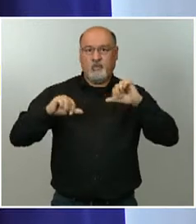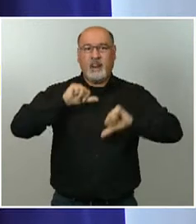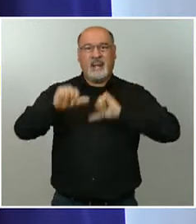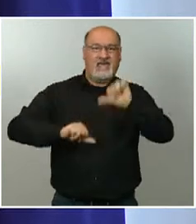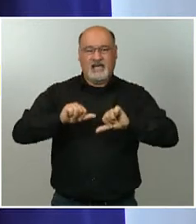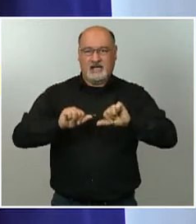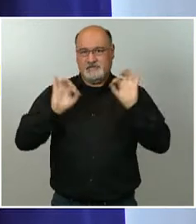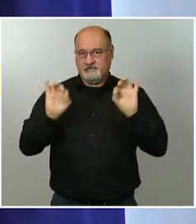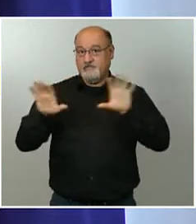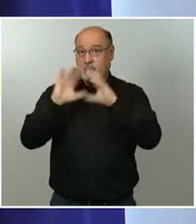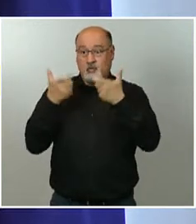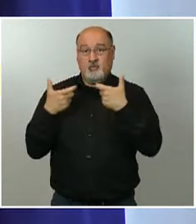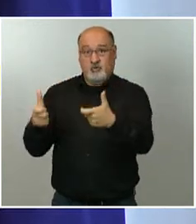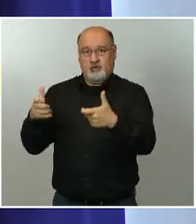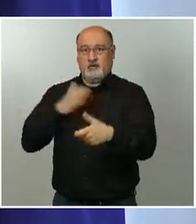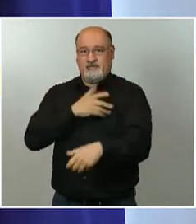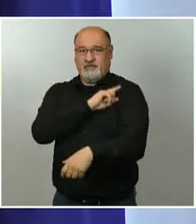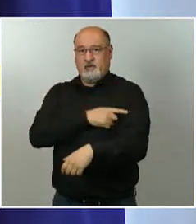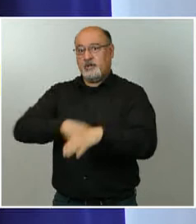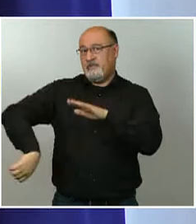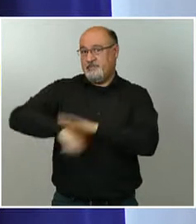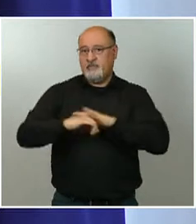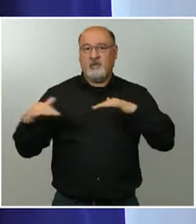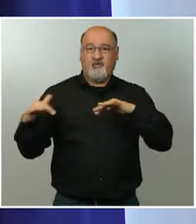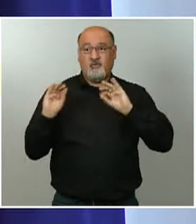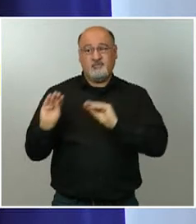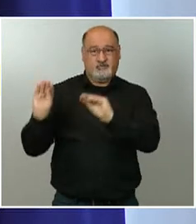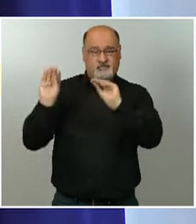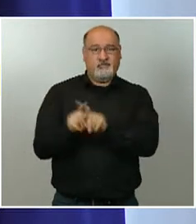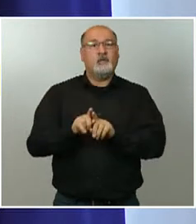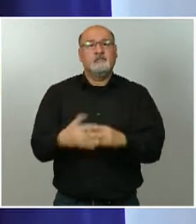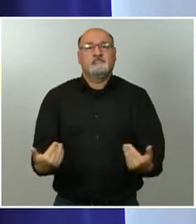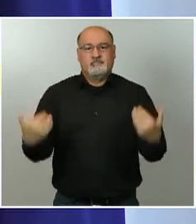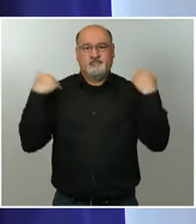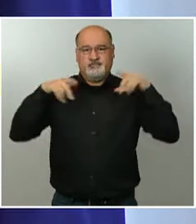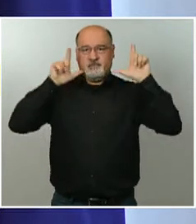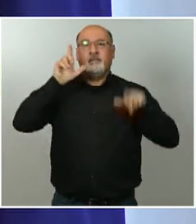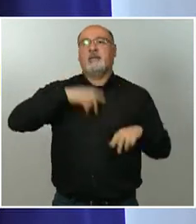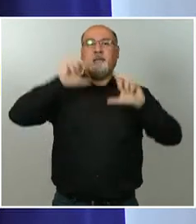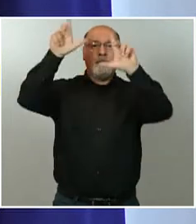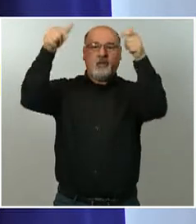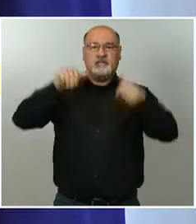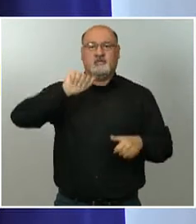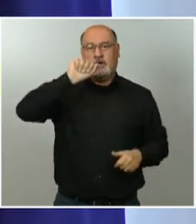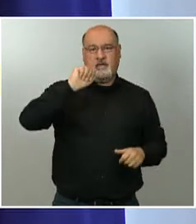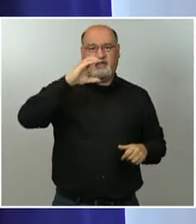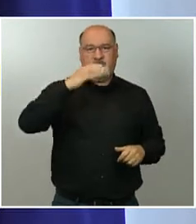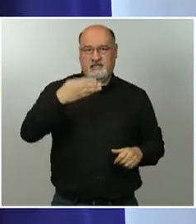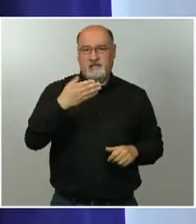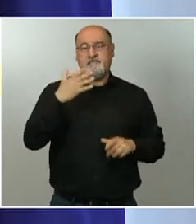del fútbol, a los representantes del ACB de baloncesto, y quería